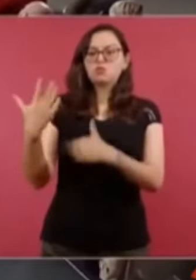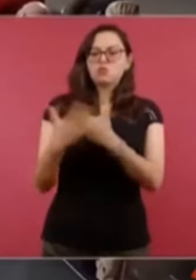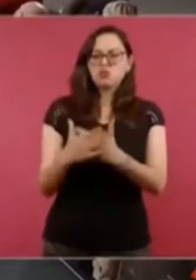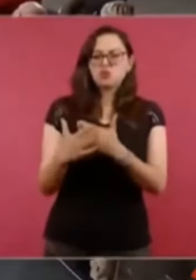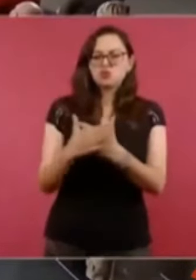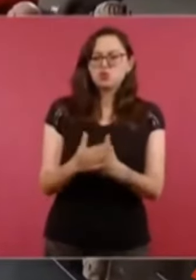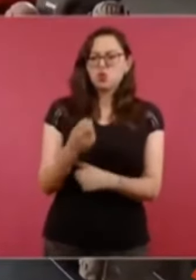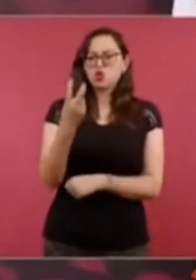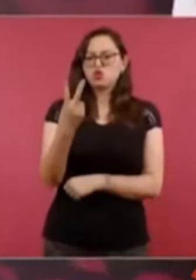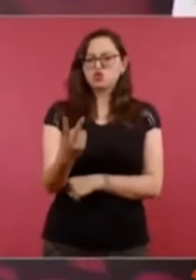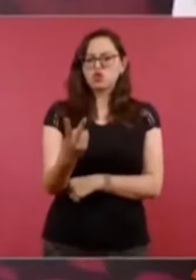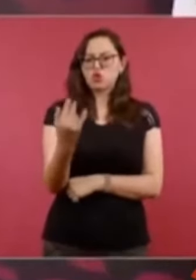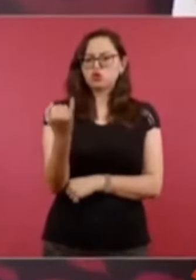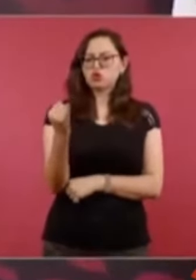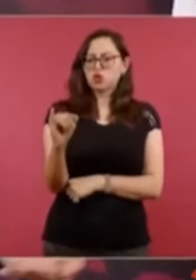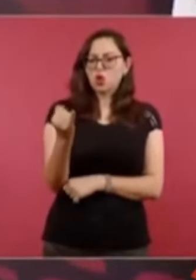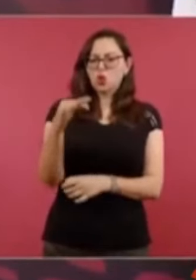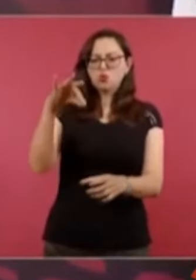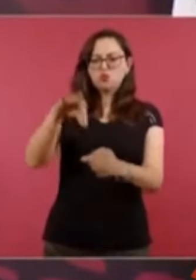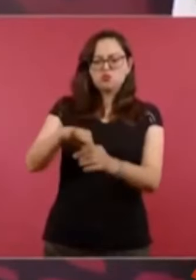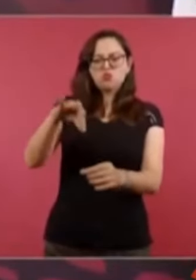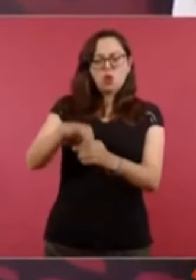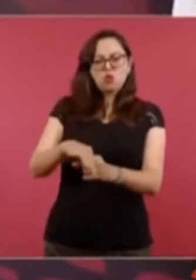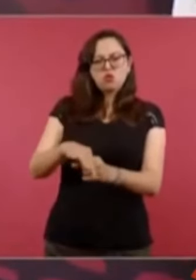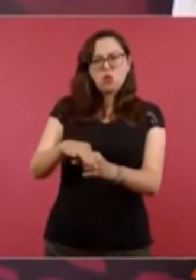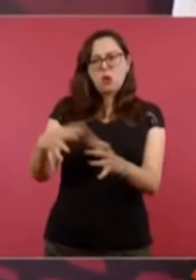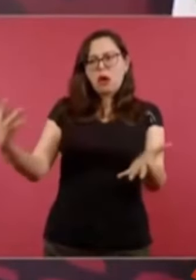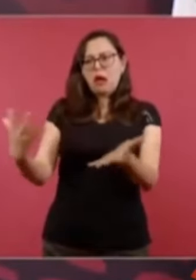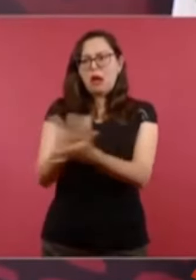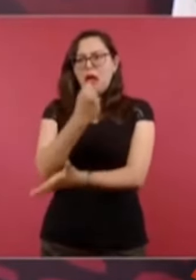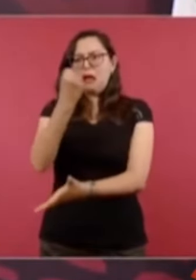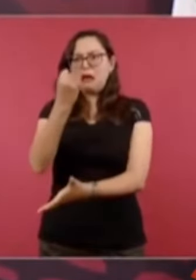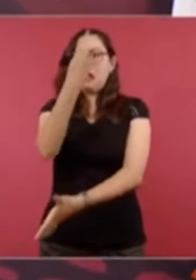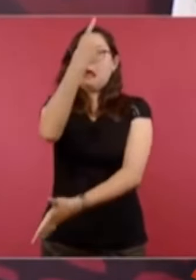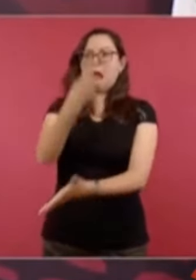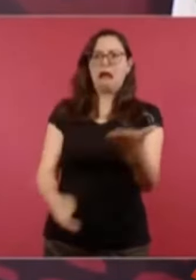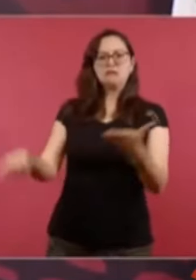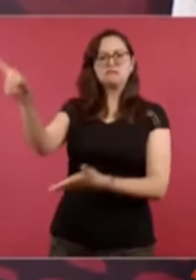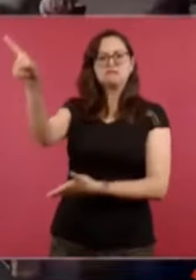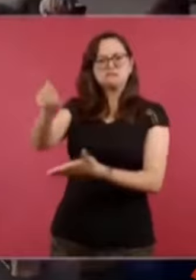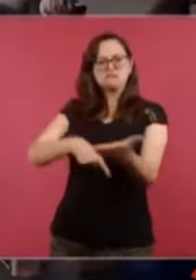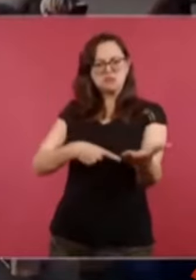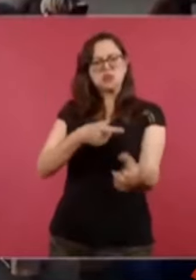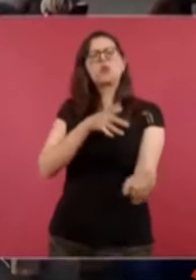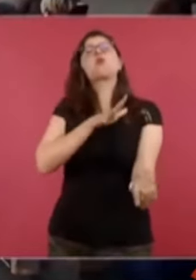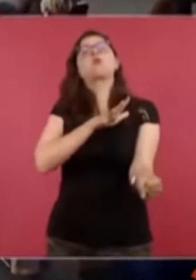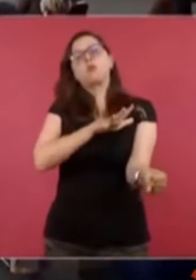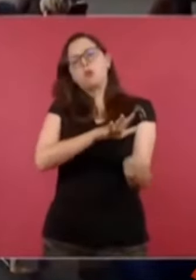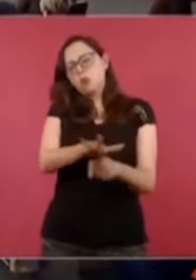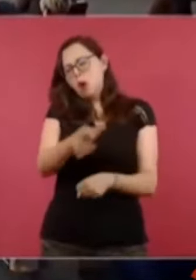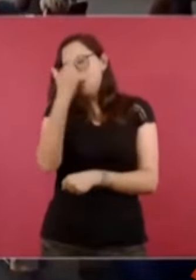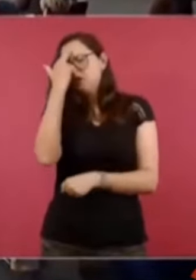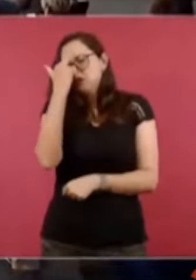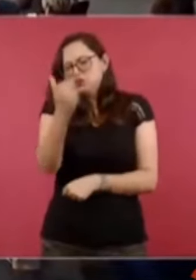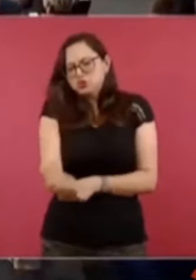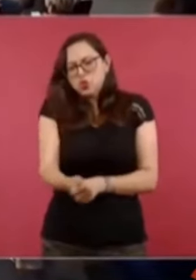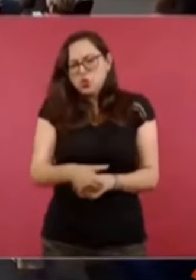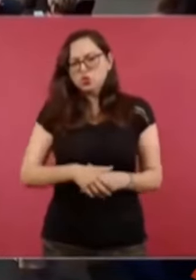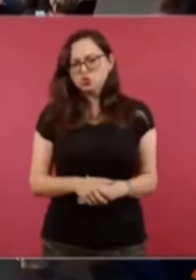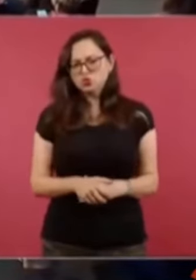elección porque no hay ningún motivo. Pero además, imagínense ustedes,